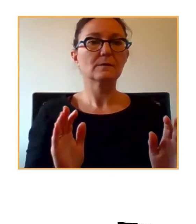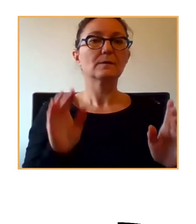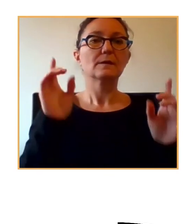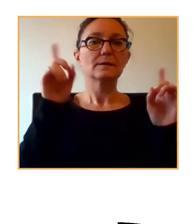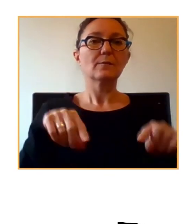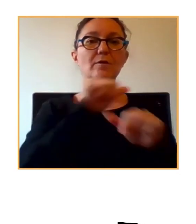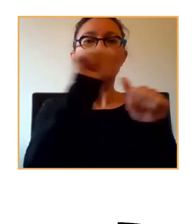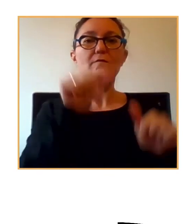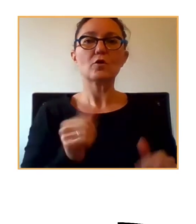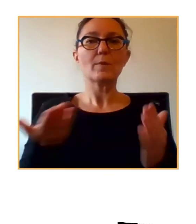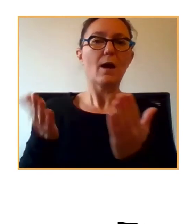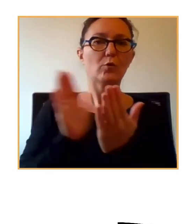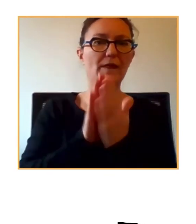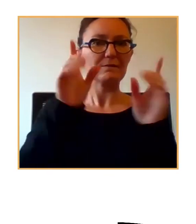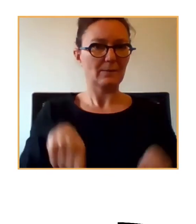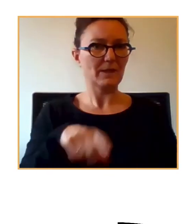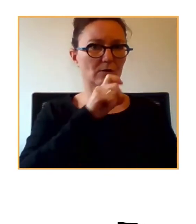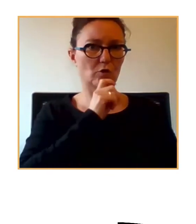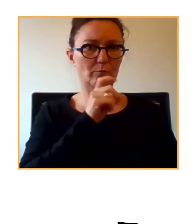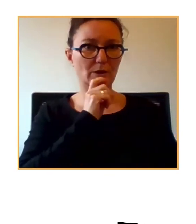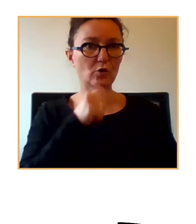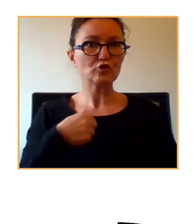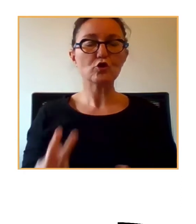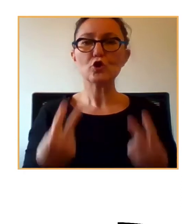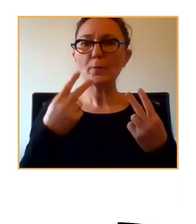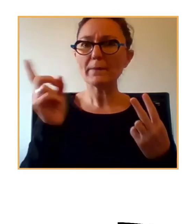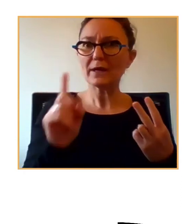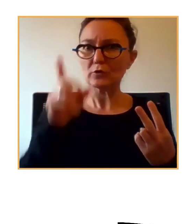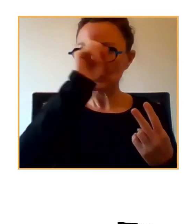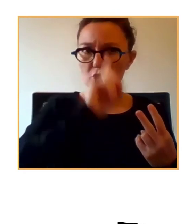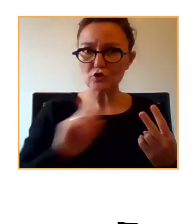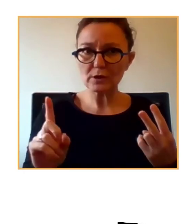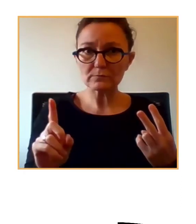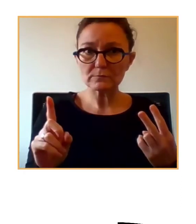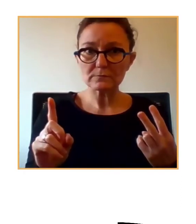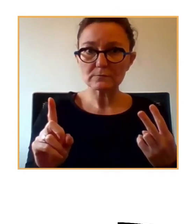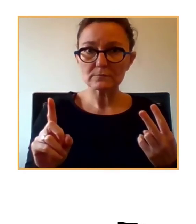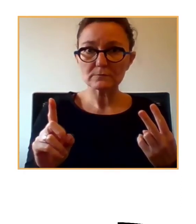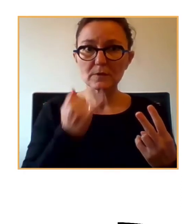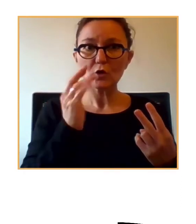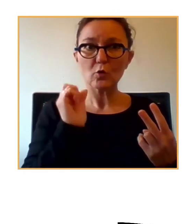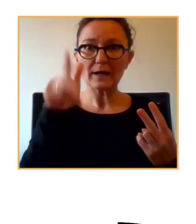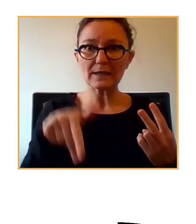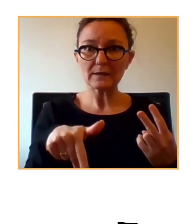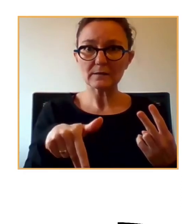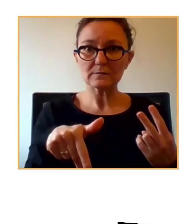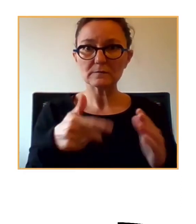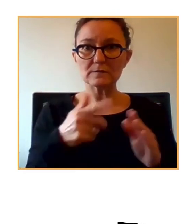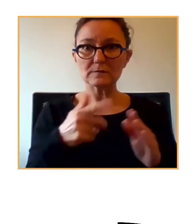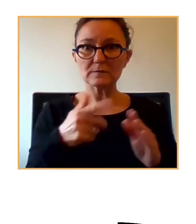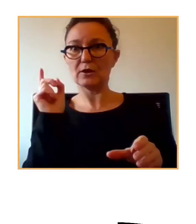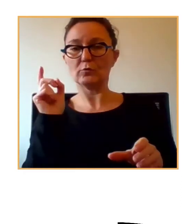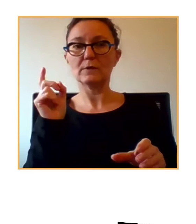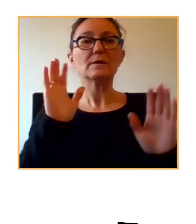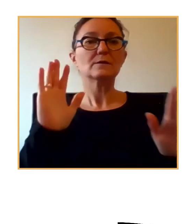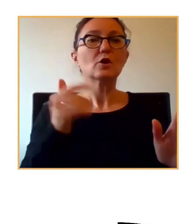forma de abordarlo. no sé qué pasa, no me veo. Me parece que Luis Joaquín ya no está. Bueno, yo sigo adelante mientras no me digan nada